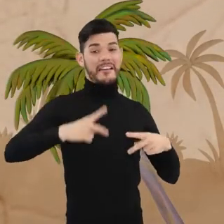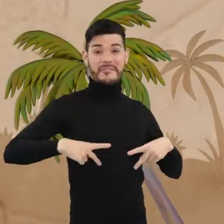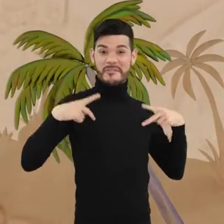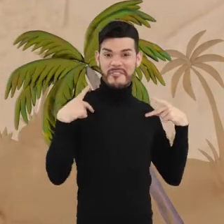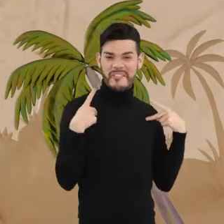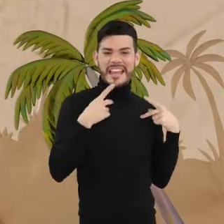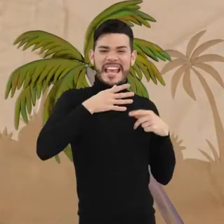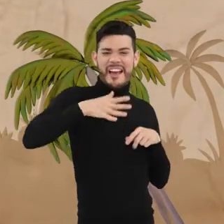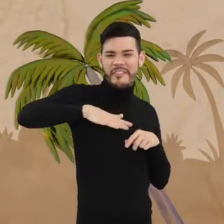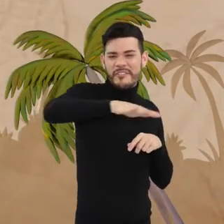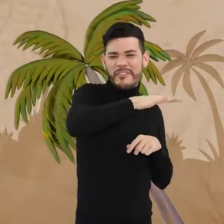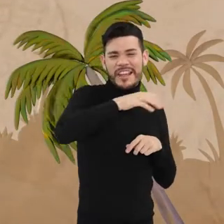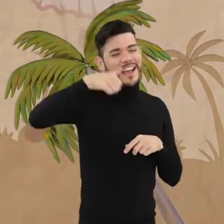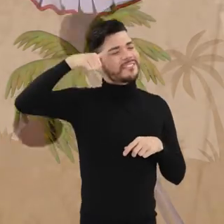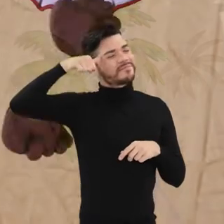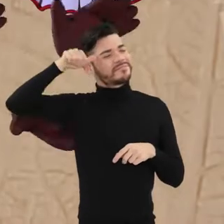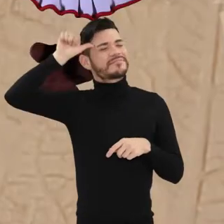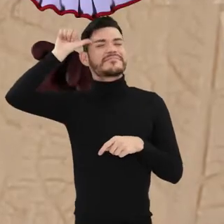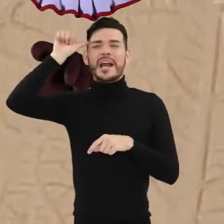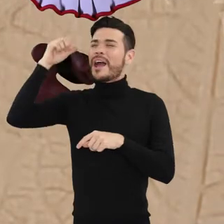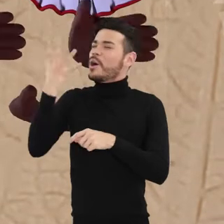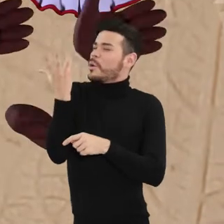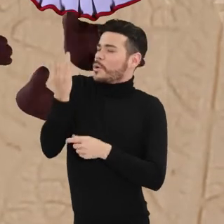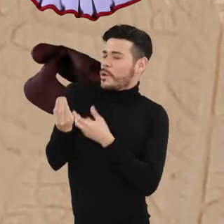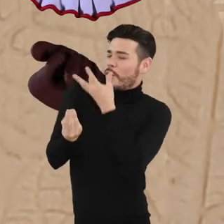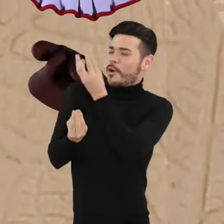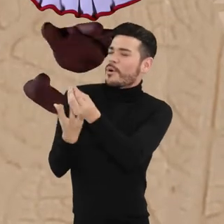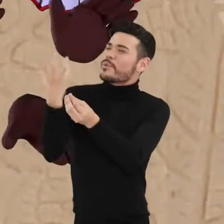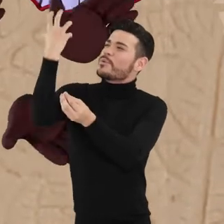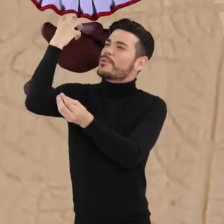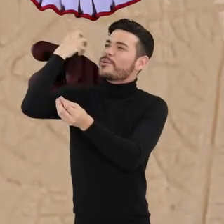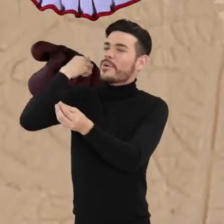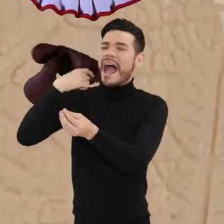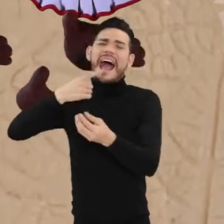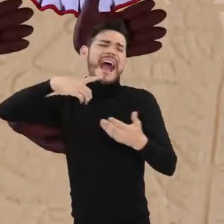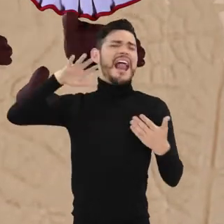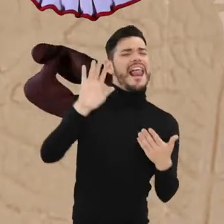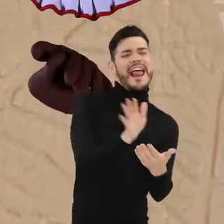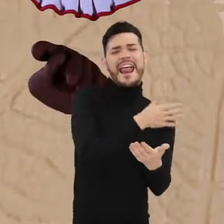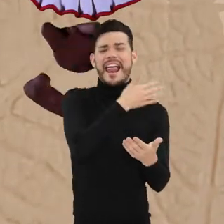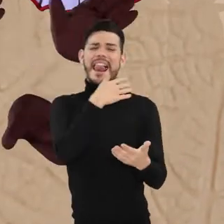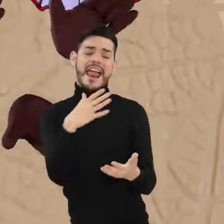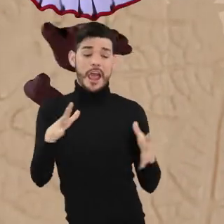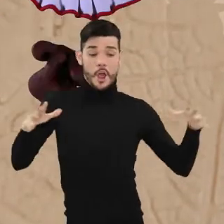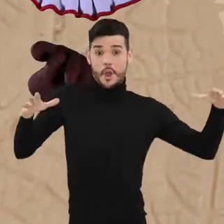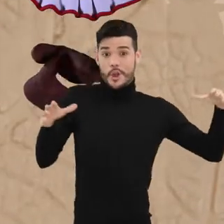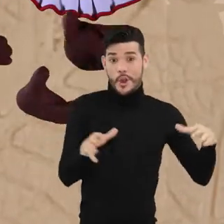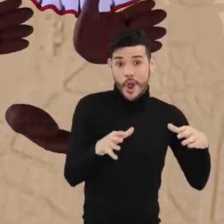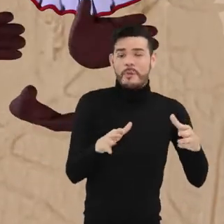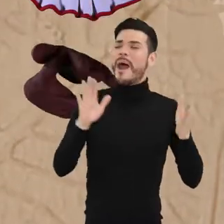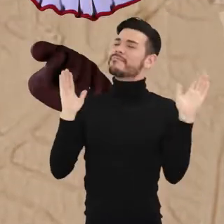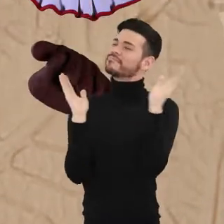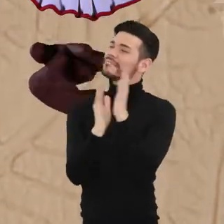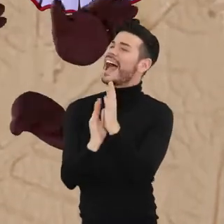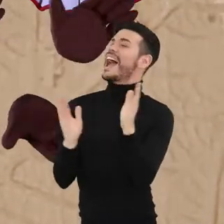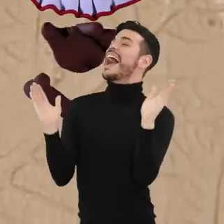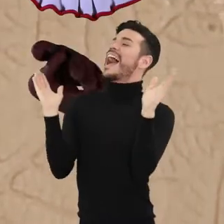en los recuerdos de sus ancestros. Luego un coro comunitario le contesta mientras palmotea llevando el pulso.